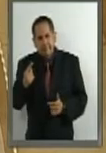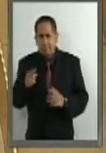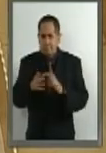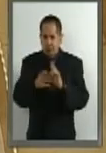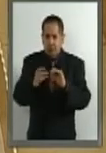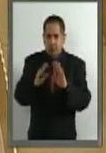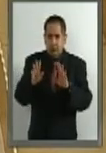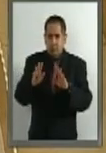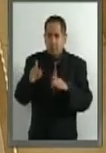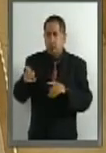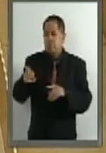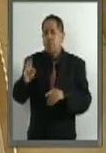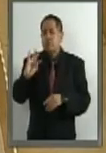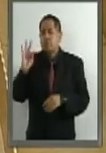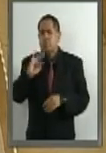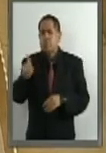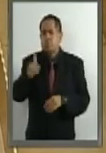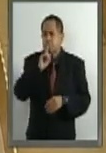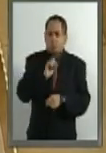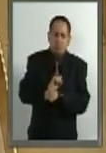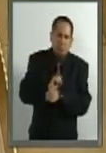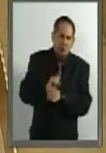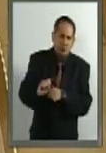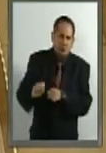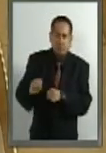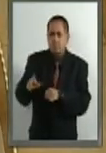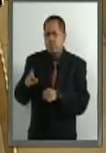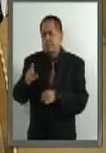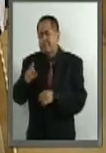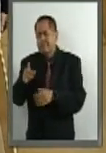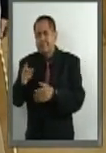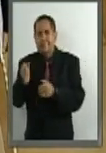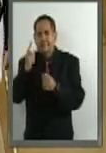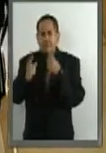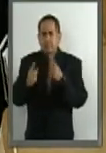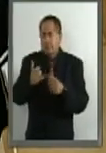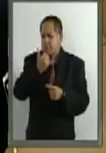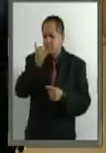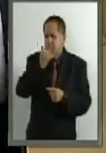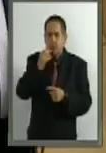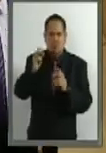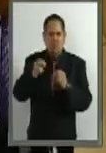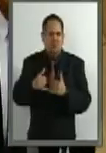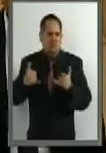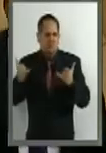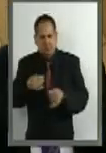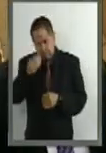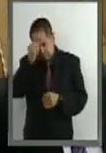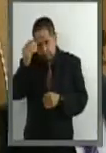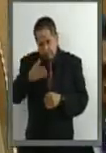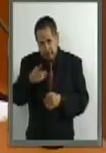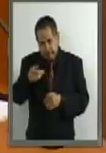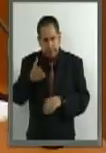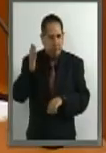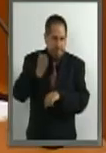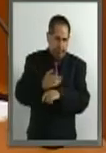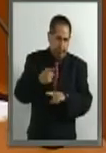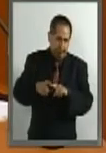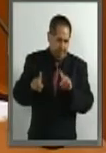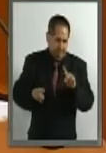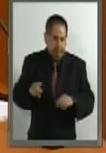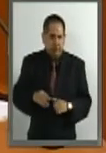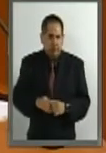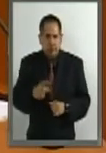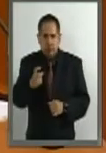no resulta equivalente a un supuesto de inobservancia a la ley disciplinaria cometido por imprudencia y otro cometido con dólar. Por ende, esta iniciativa busca